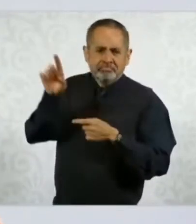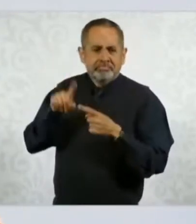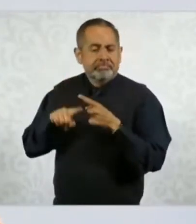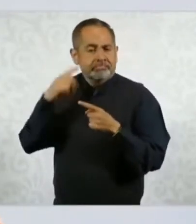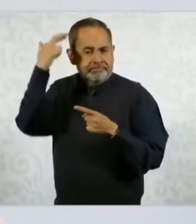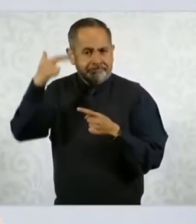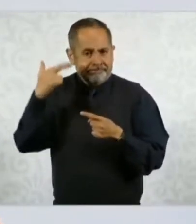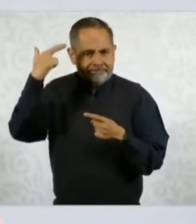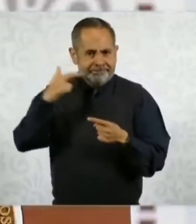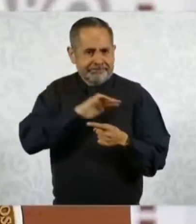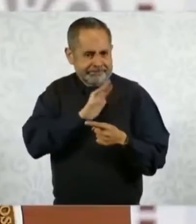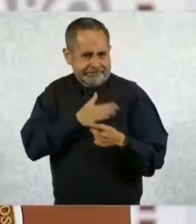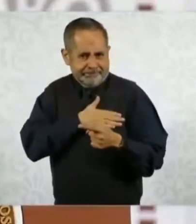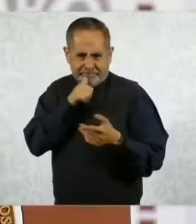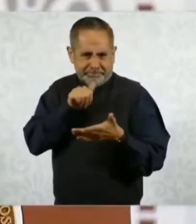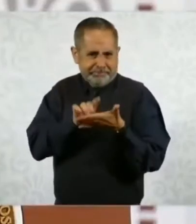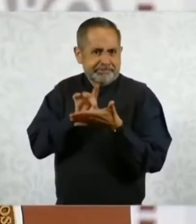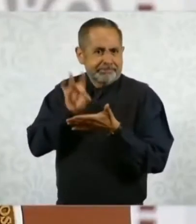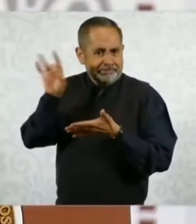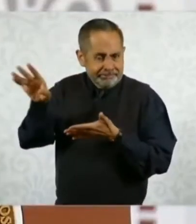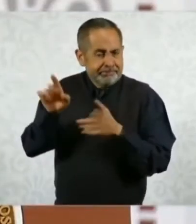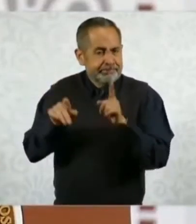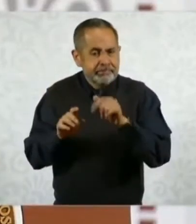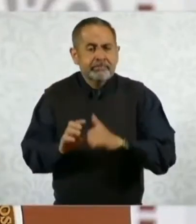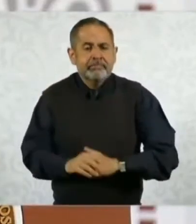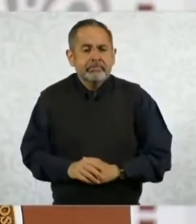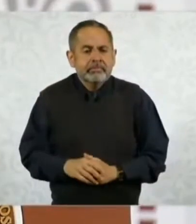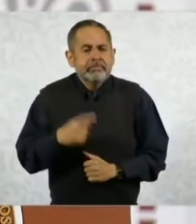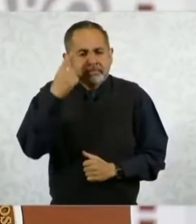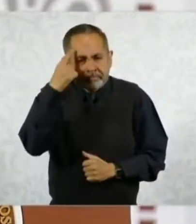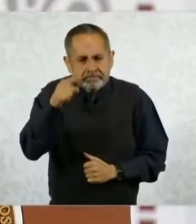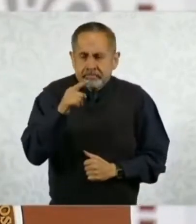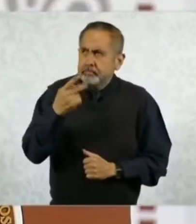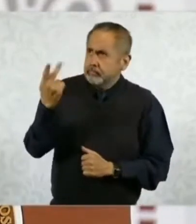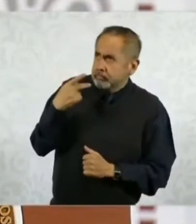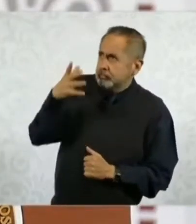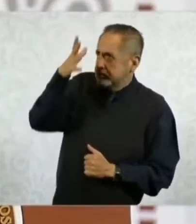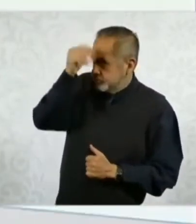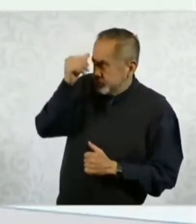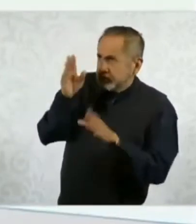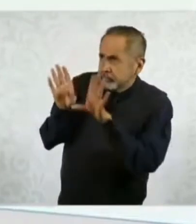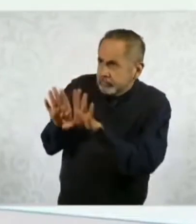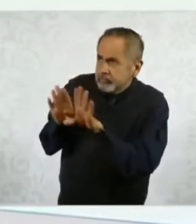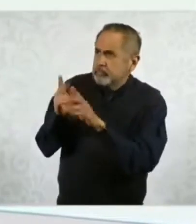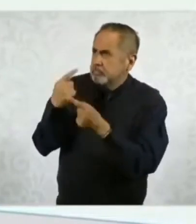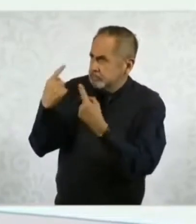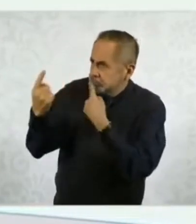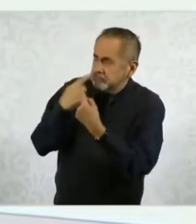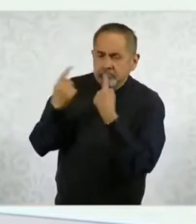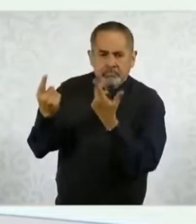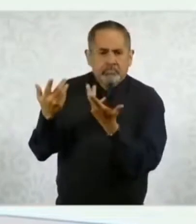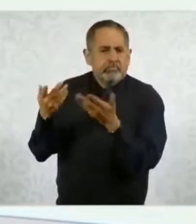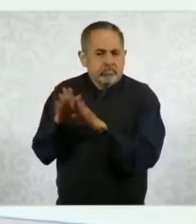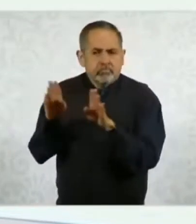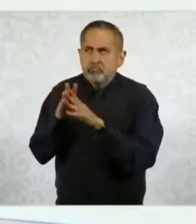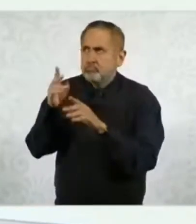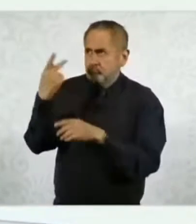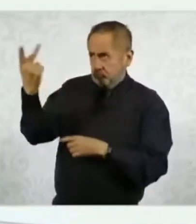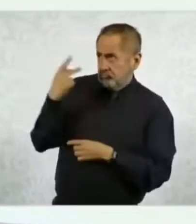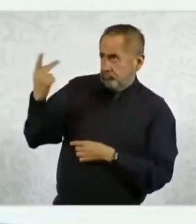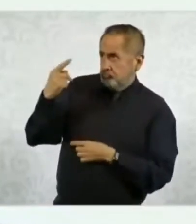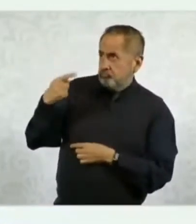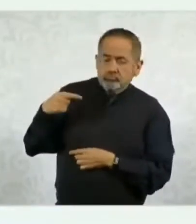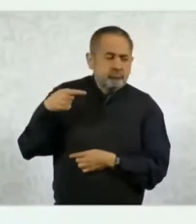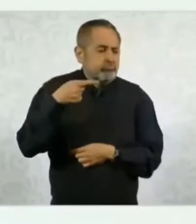para ponernos de acuerdo, para ponerse de acuerdo en una disculpa